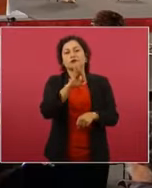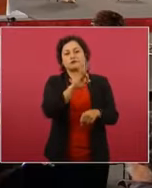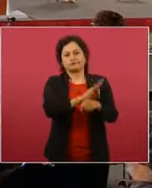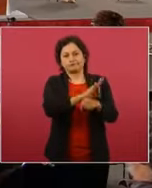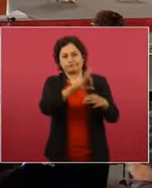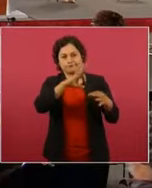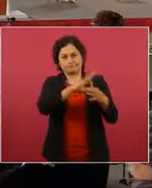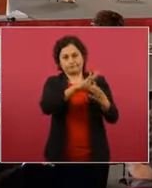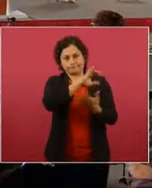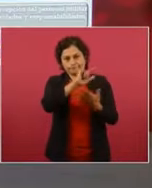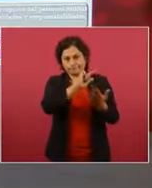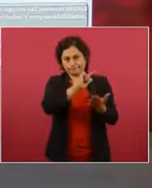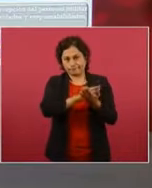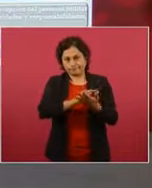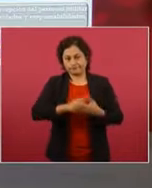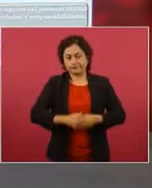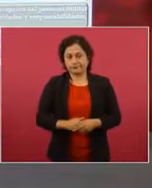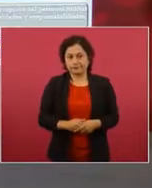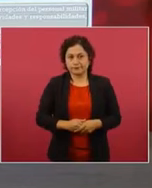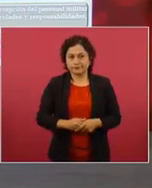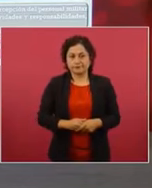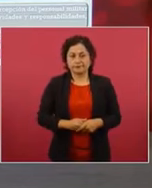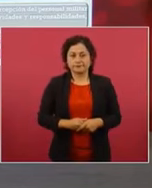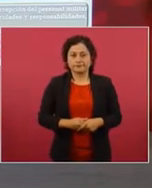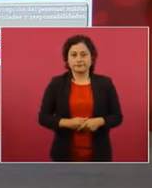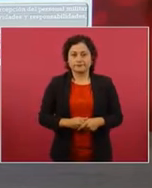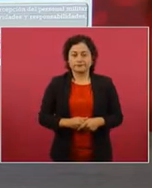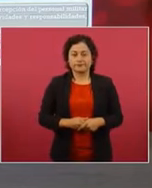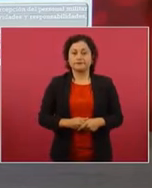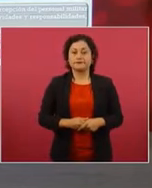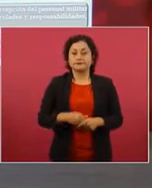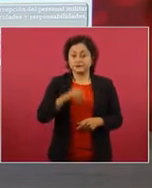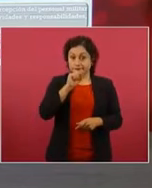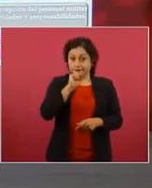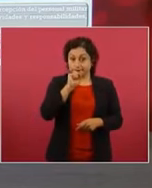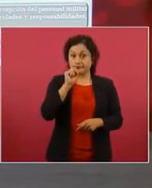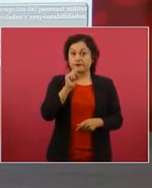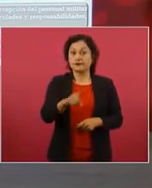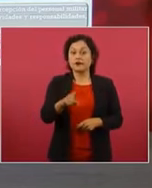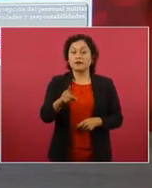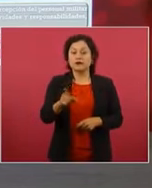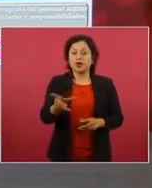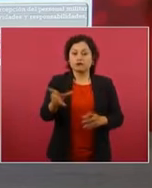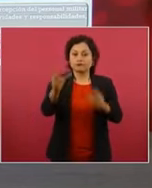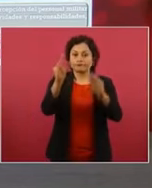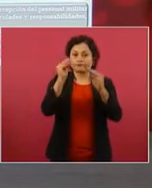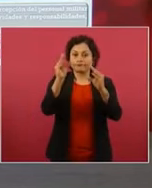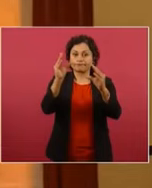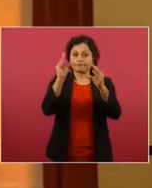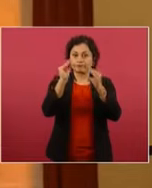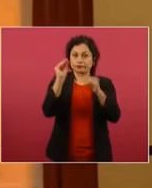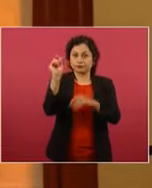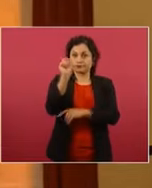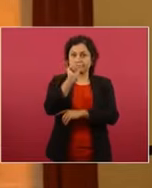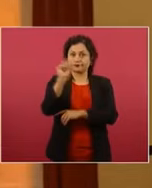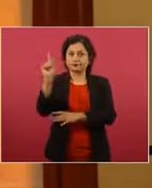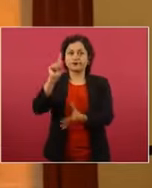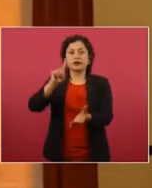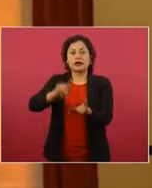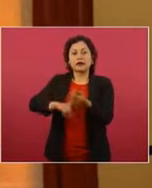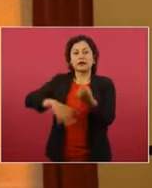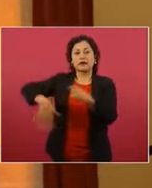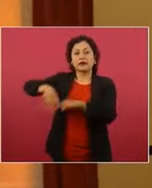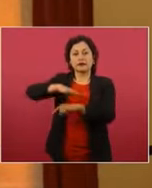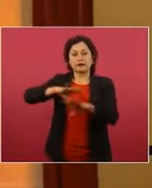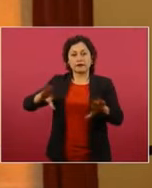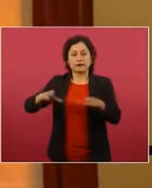apegarnos a este uso de la fuerza. También la profesionalización y capacitación del Ejército, Fuerza Aérea y Guardia